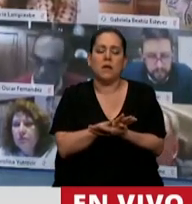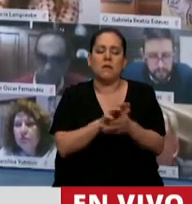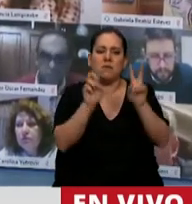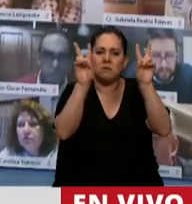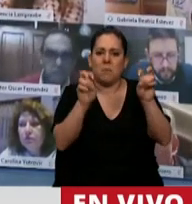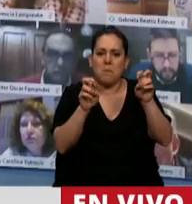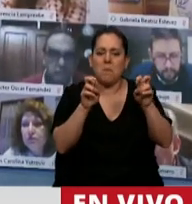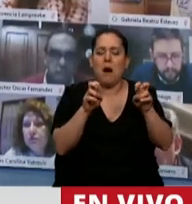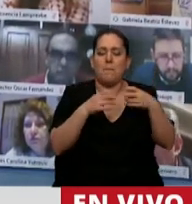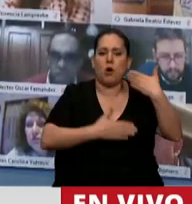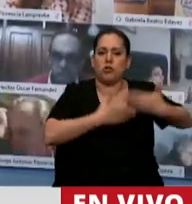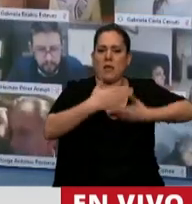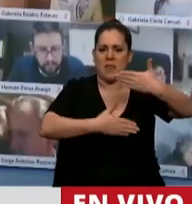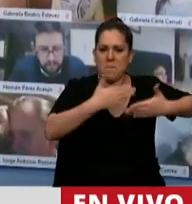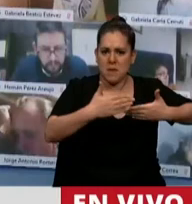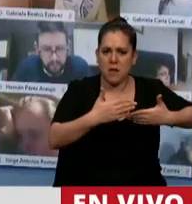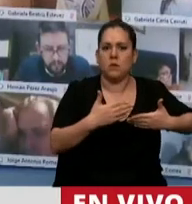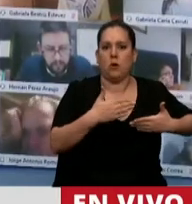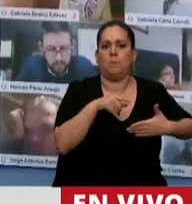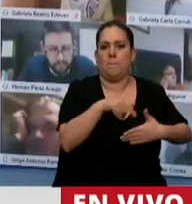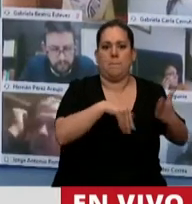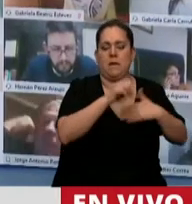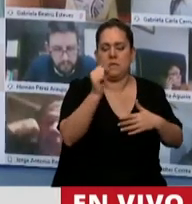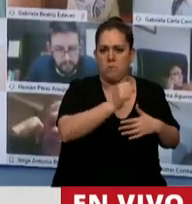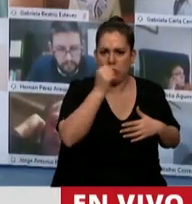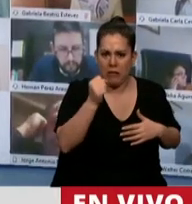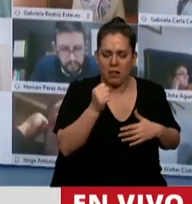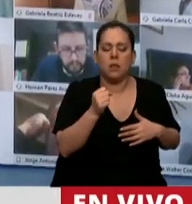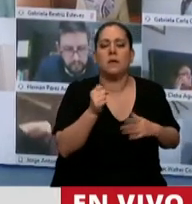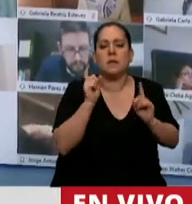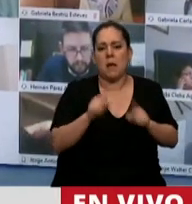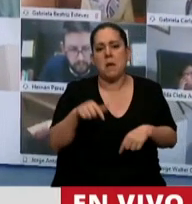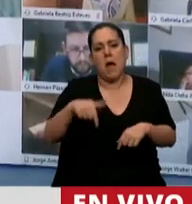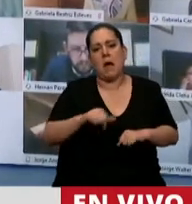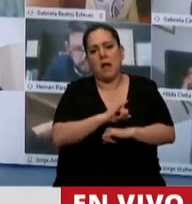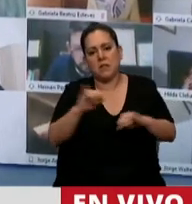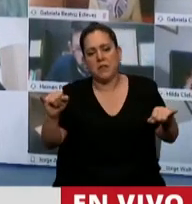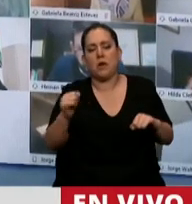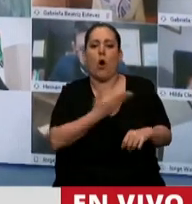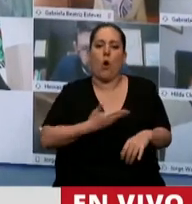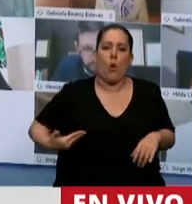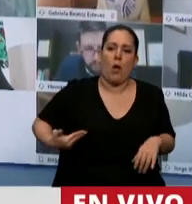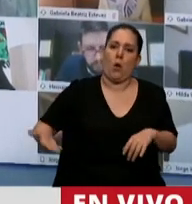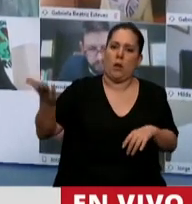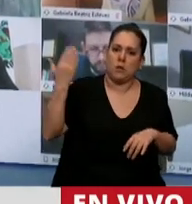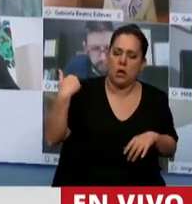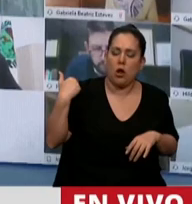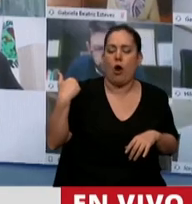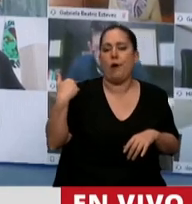procedimiento que hay que llevar adelante son las más importantes. Aquí también se dijo la política del gobierno anterior, política que